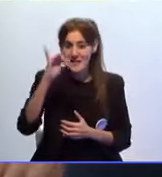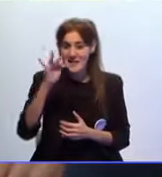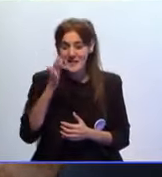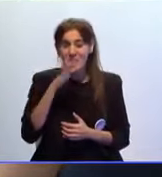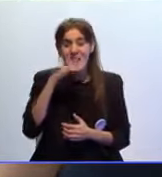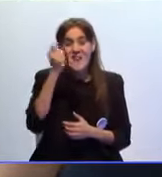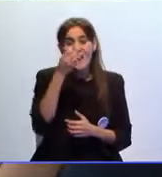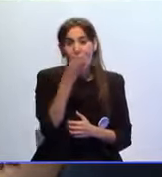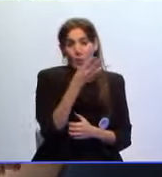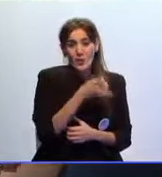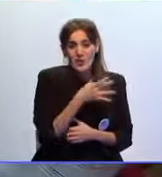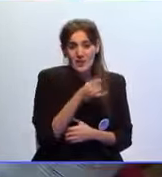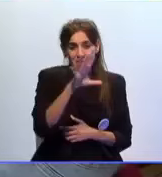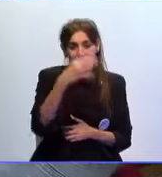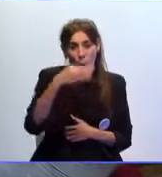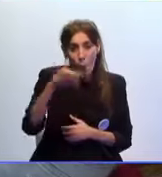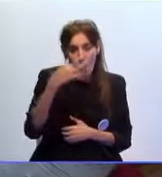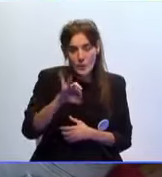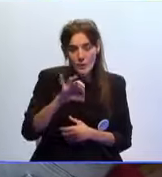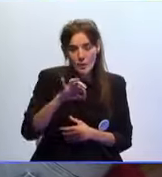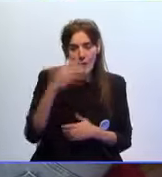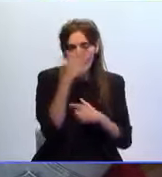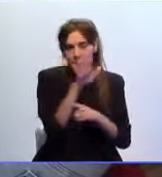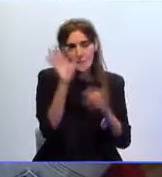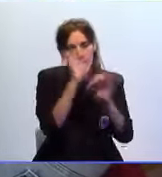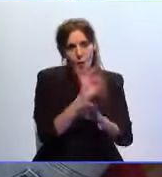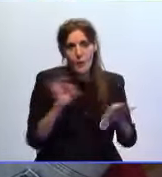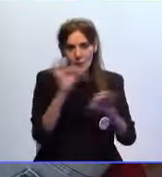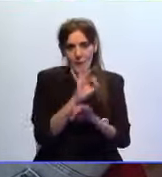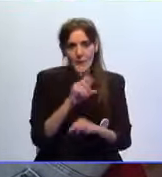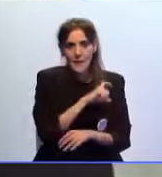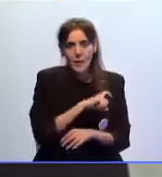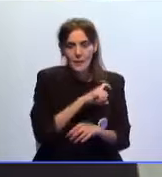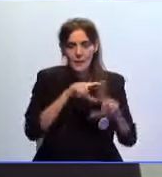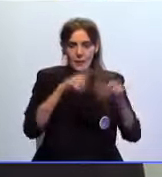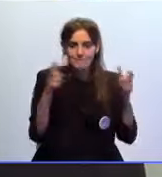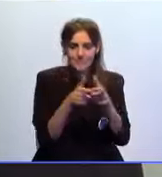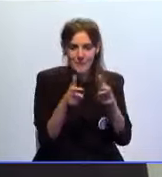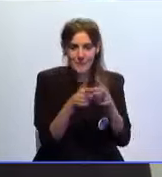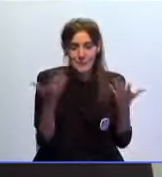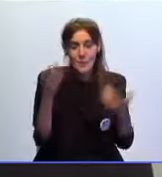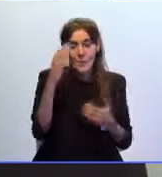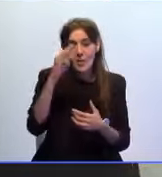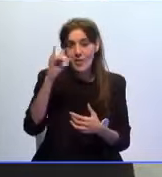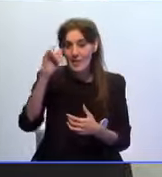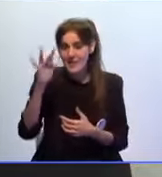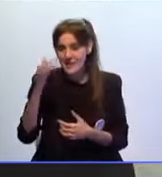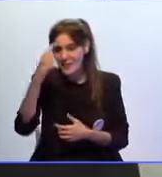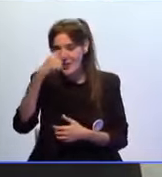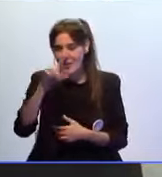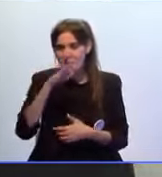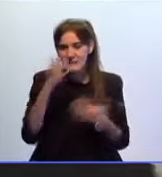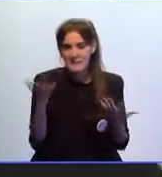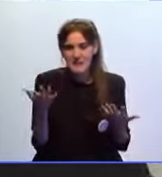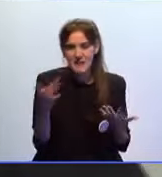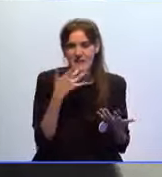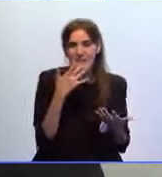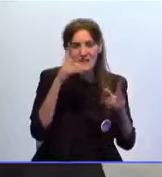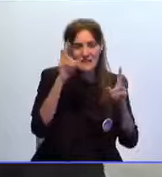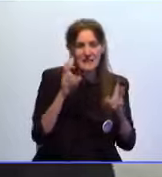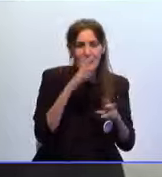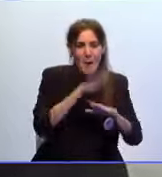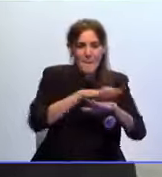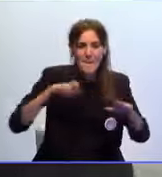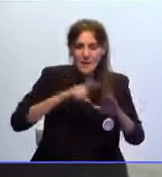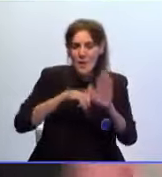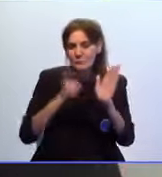único de los cuatro sindicatos que se ha quedado sin representación en el comité de empresa Bueno, CESIF como sabe todo el mundo viene de tener la mayoría